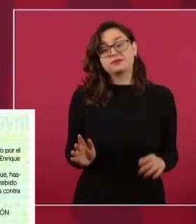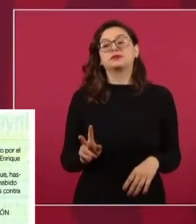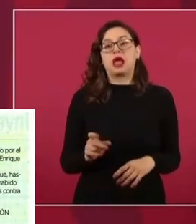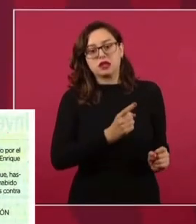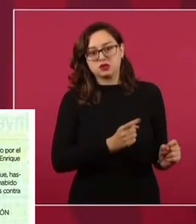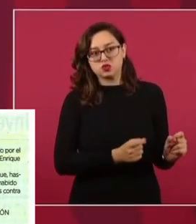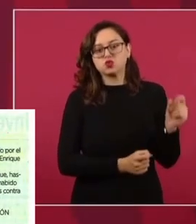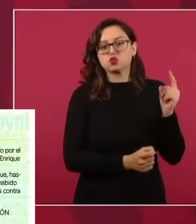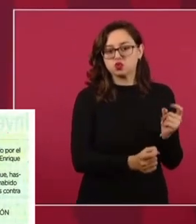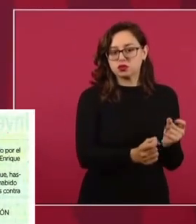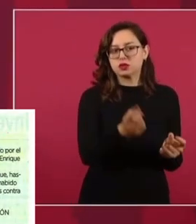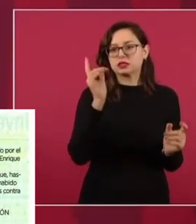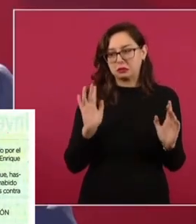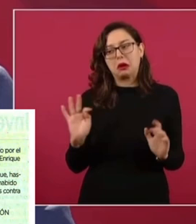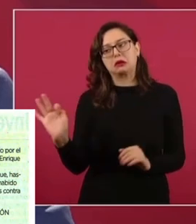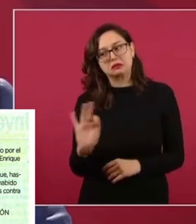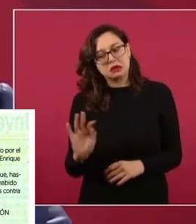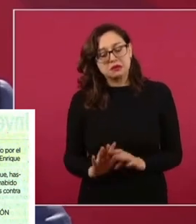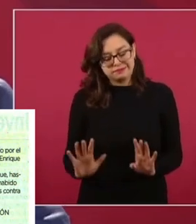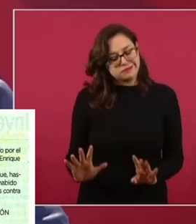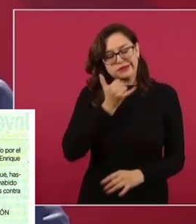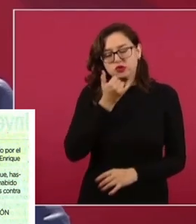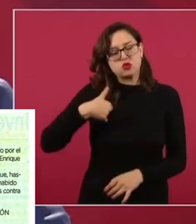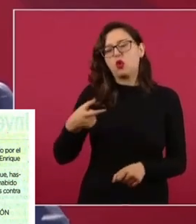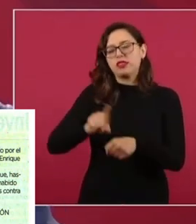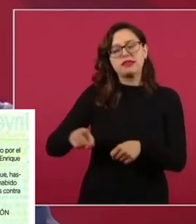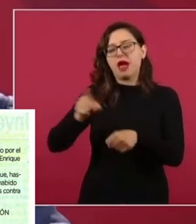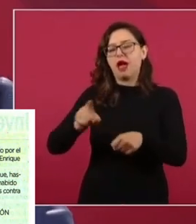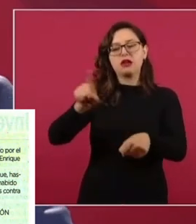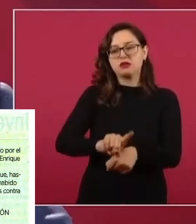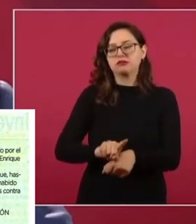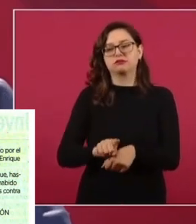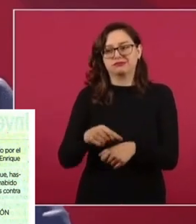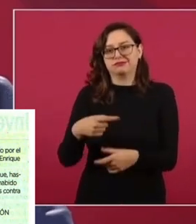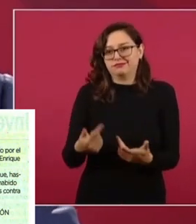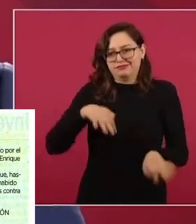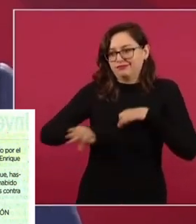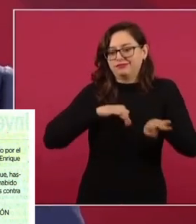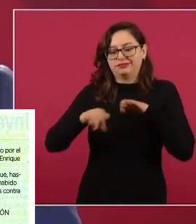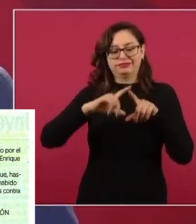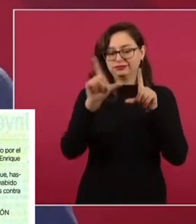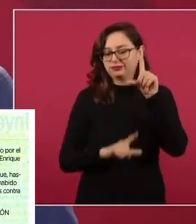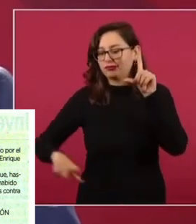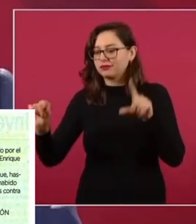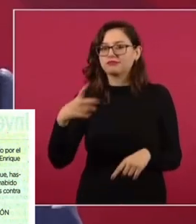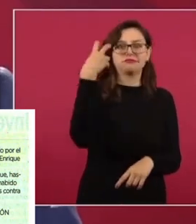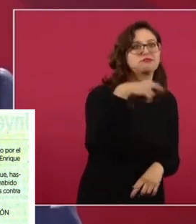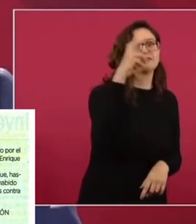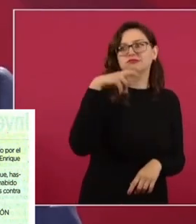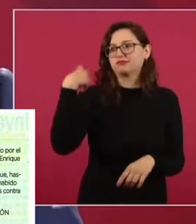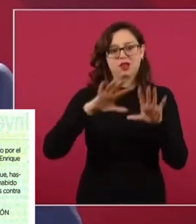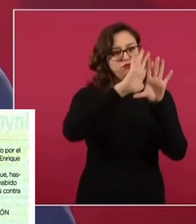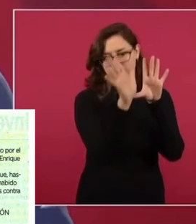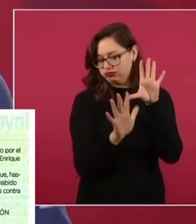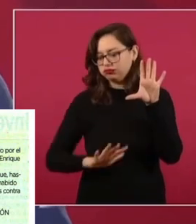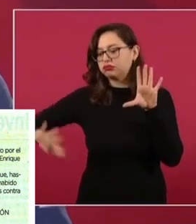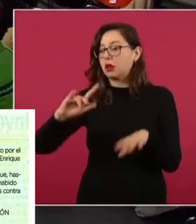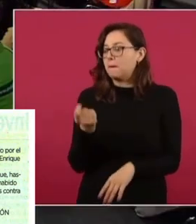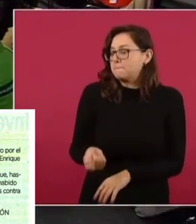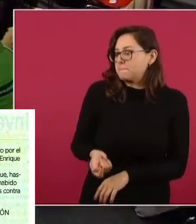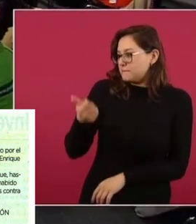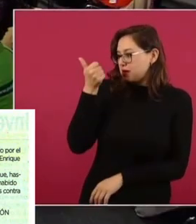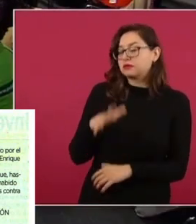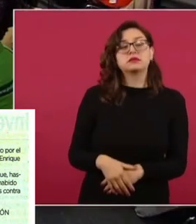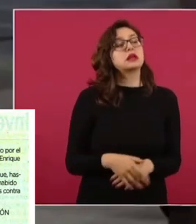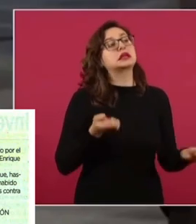asunto generalizado. Yo todos los días estoy aquí y recorro el país. Y, por ejemplo, en este caso es la primera vez que lo escucho. ¿Lo están